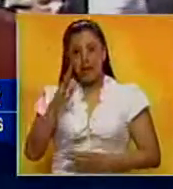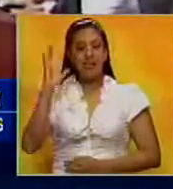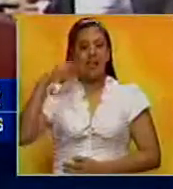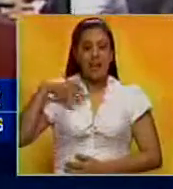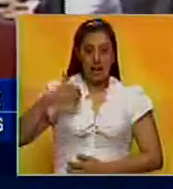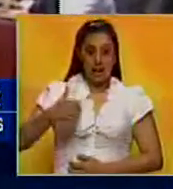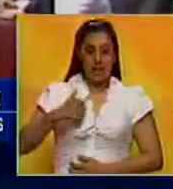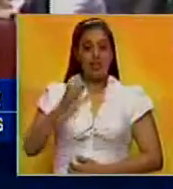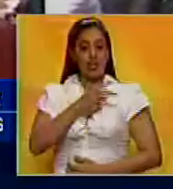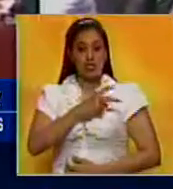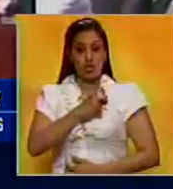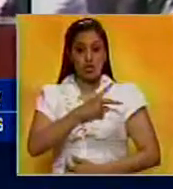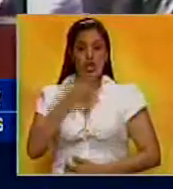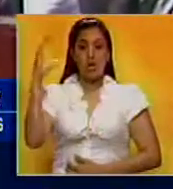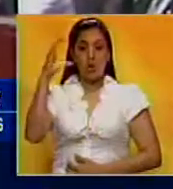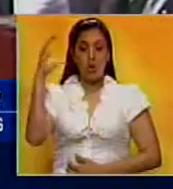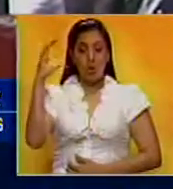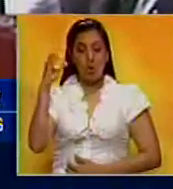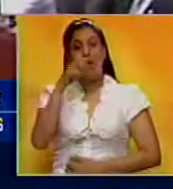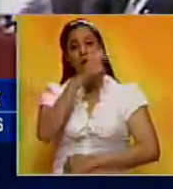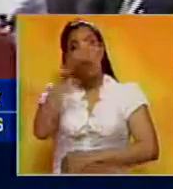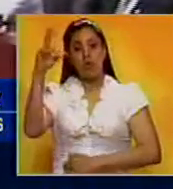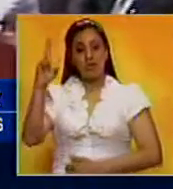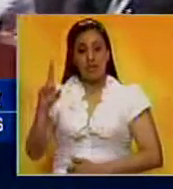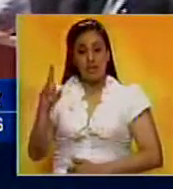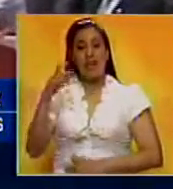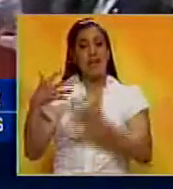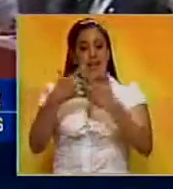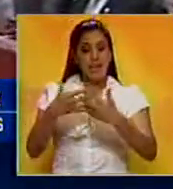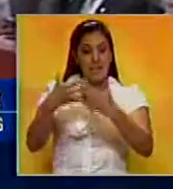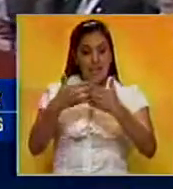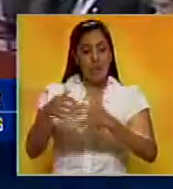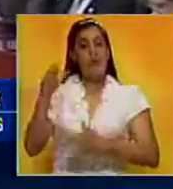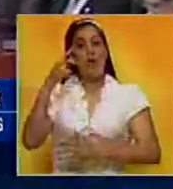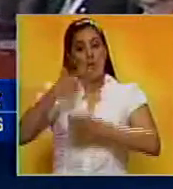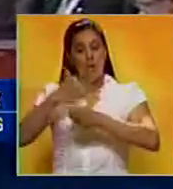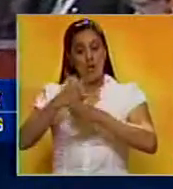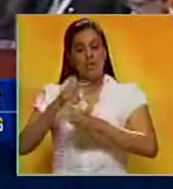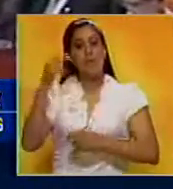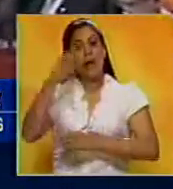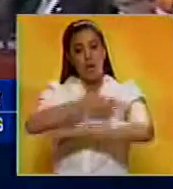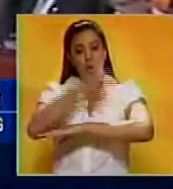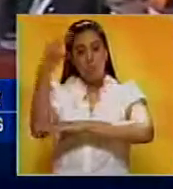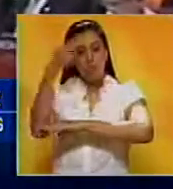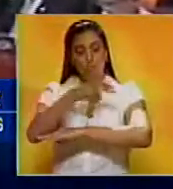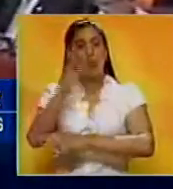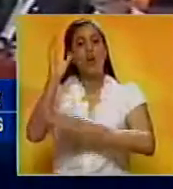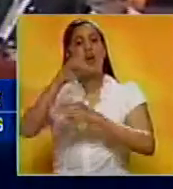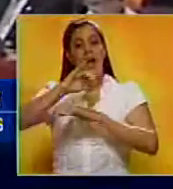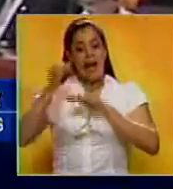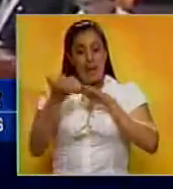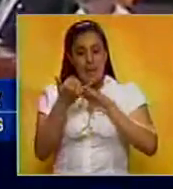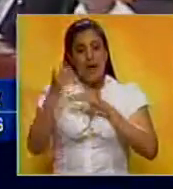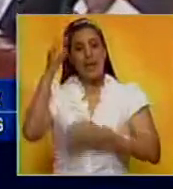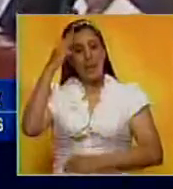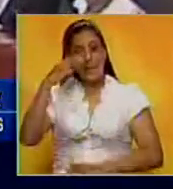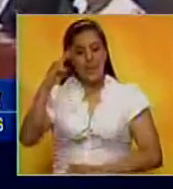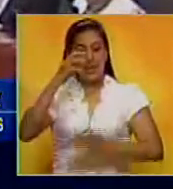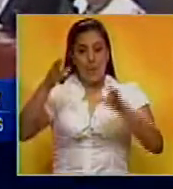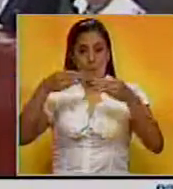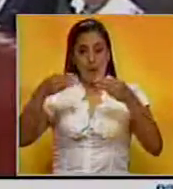Canadá, Chile, Colombia, Costa Rica, Estados Unidos, Guatemala, Honduras, Jamaica, México, Panamá,